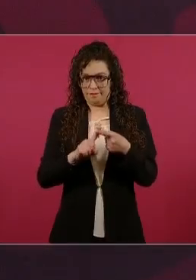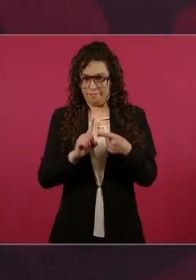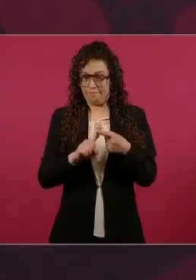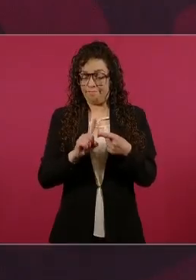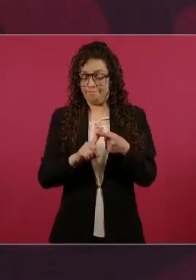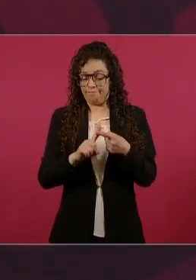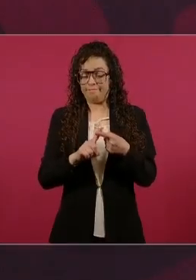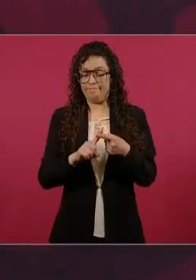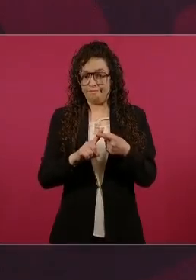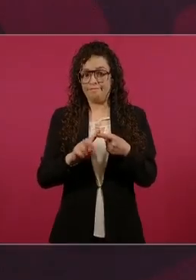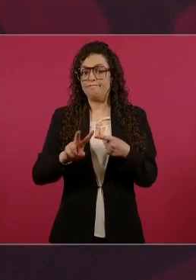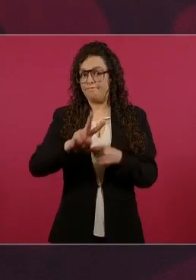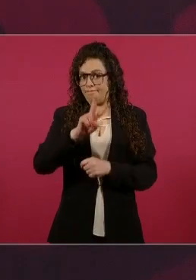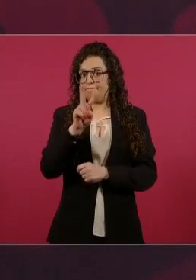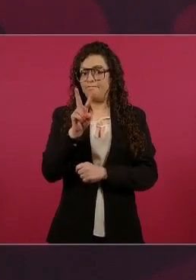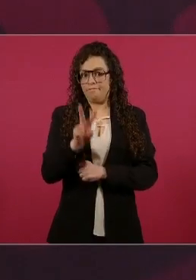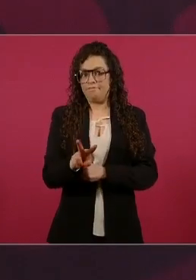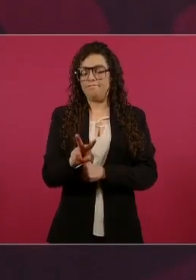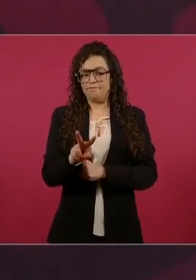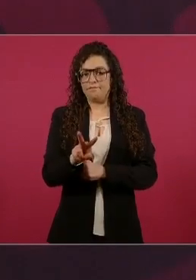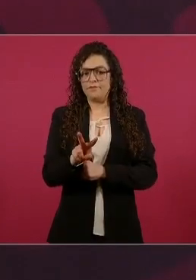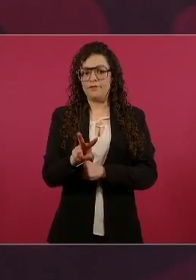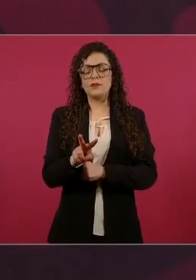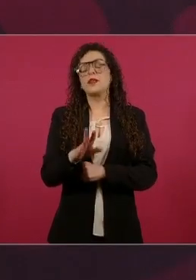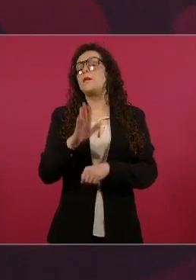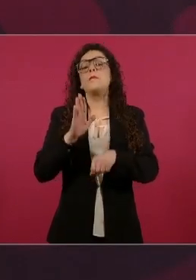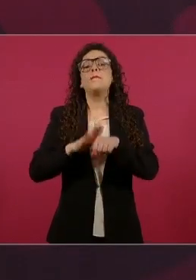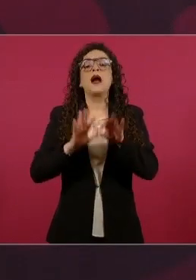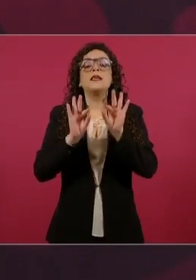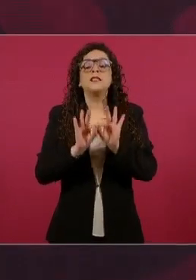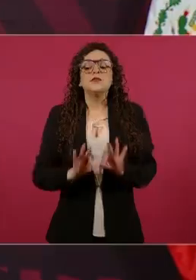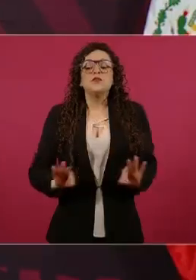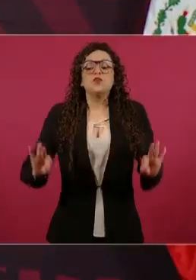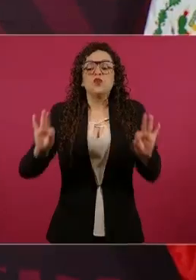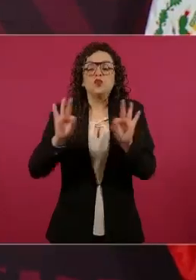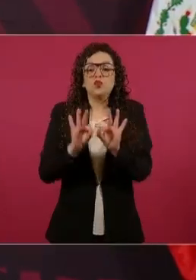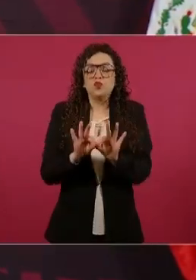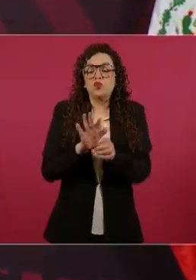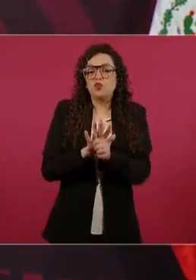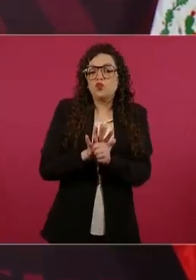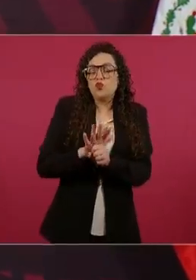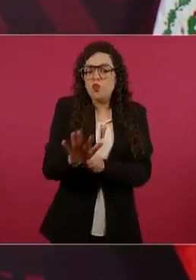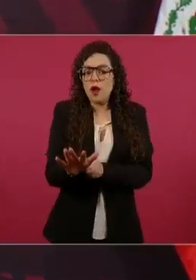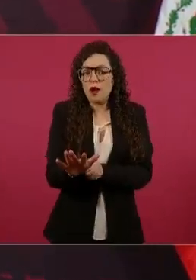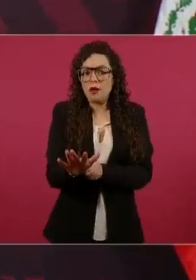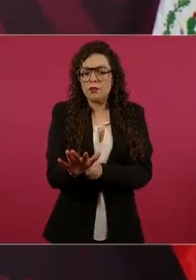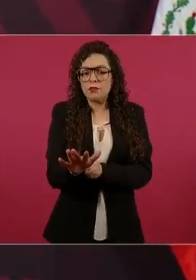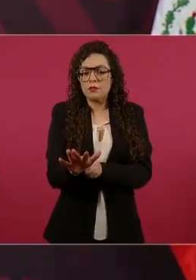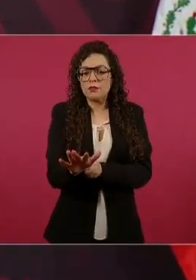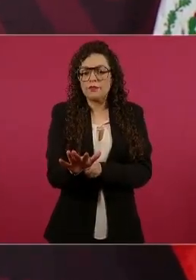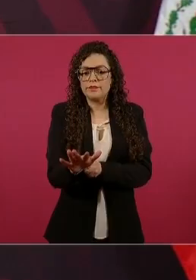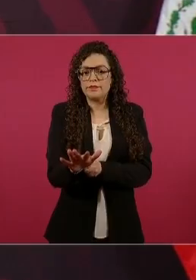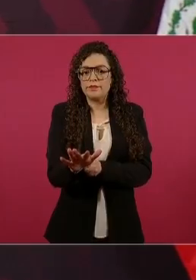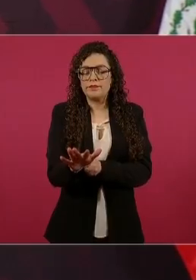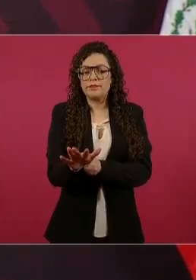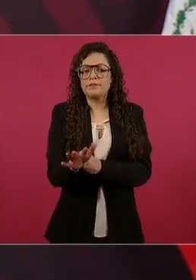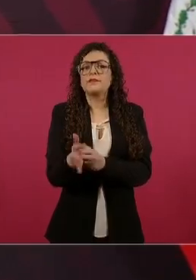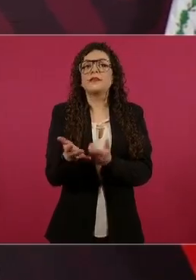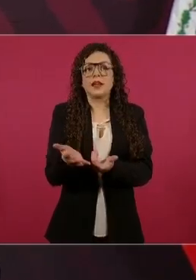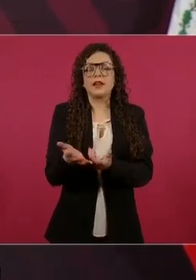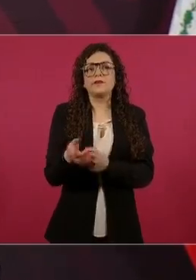importante es atender las causas que llevan a jóvenes